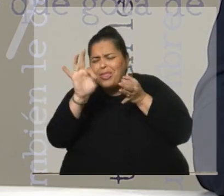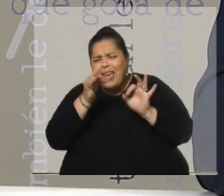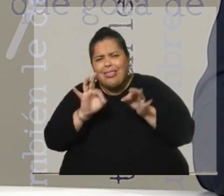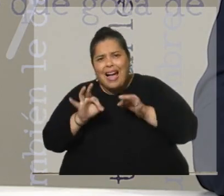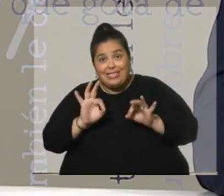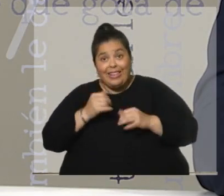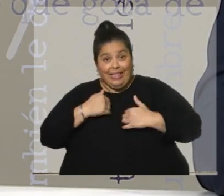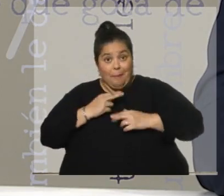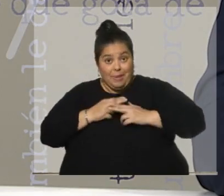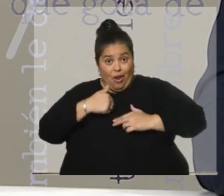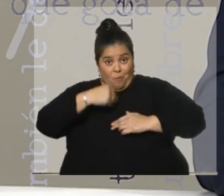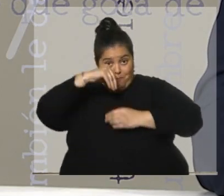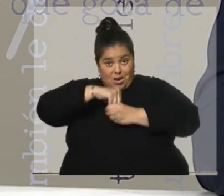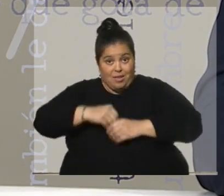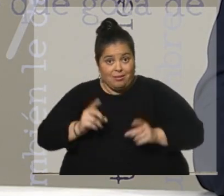involucra.